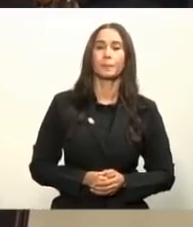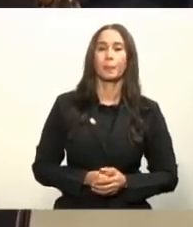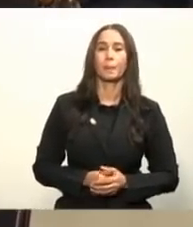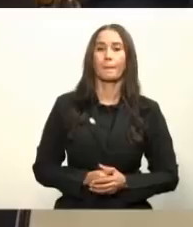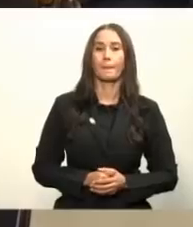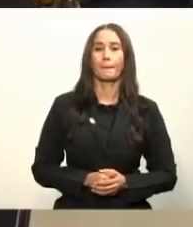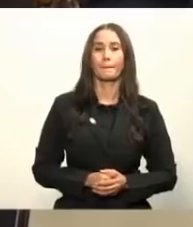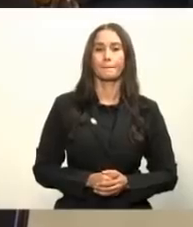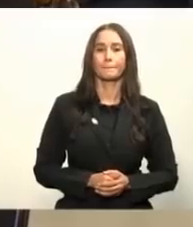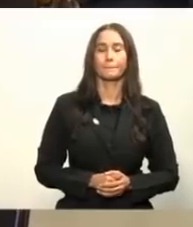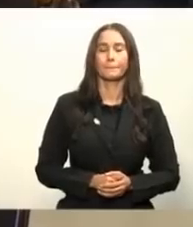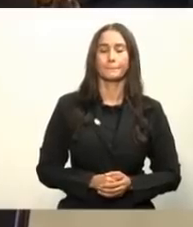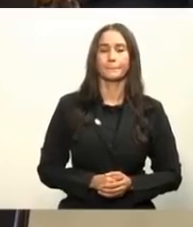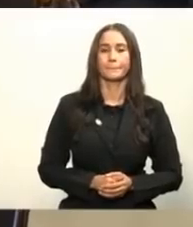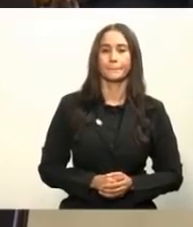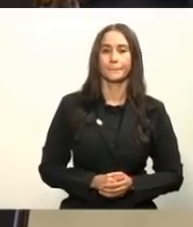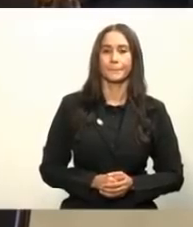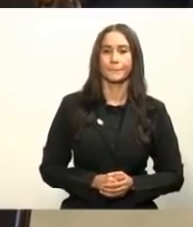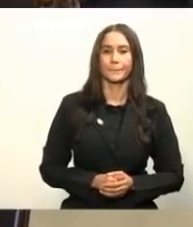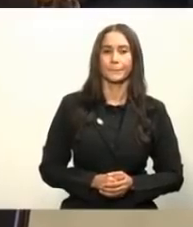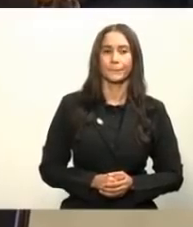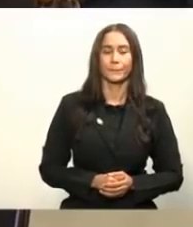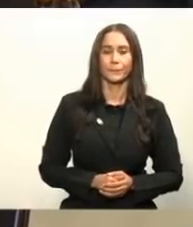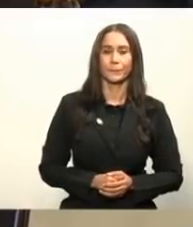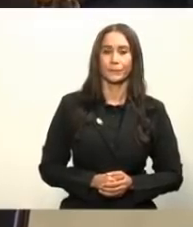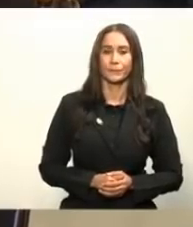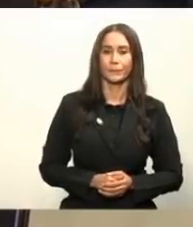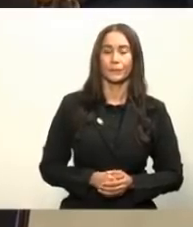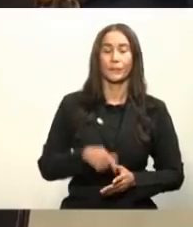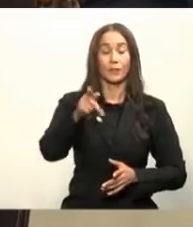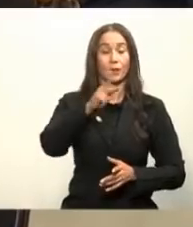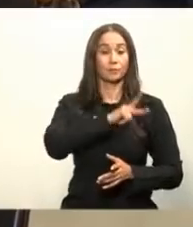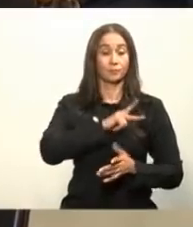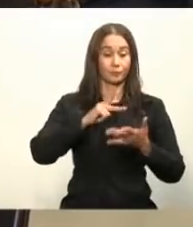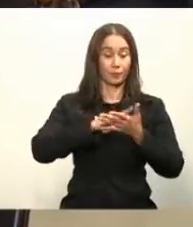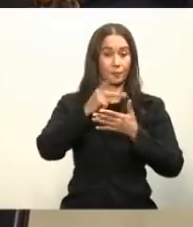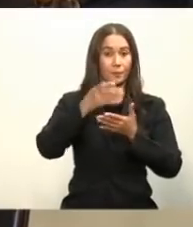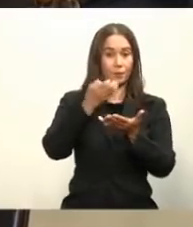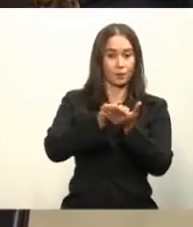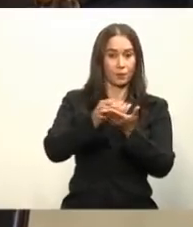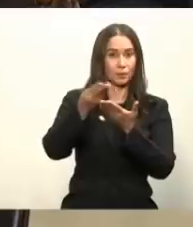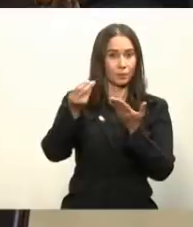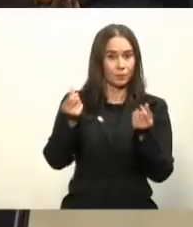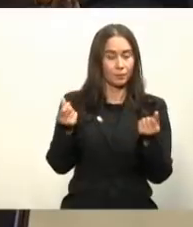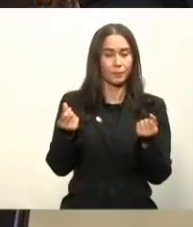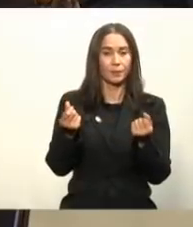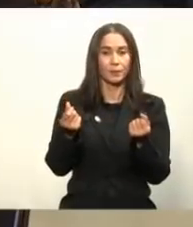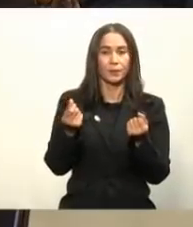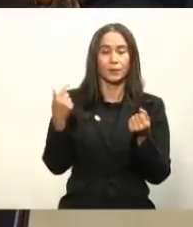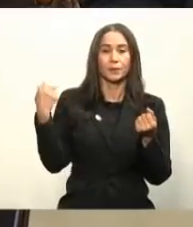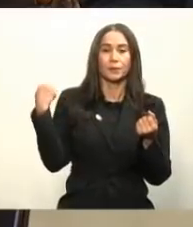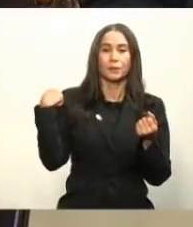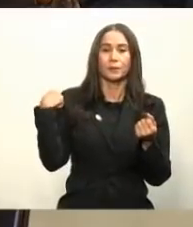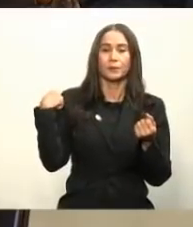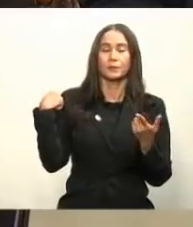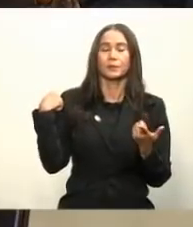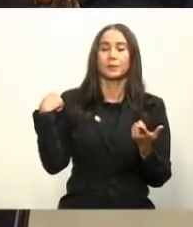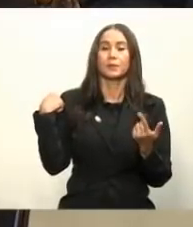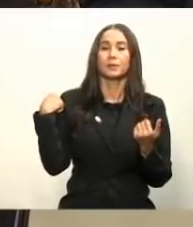esos planes y le va a hablar la vicepresidenta solamente sobre el tema económico de las vacunas el